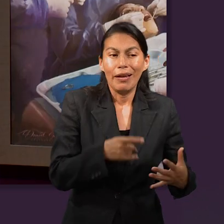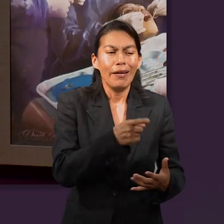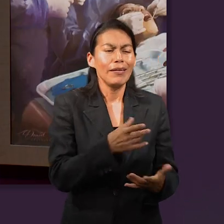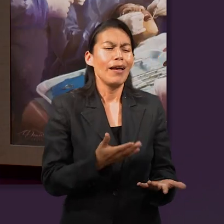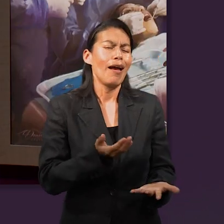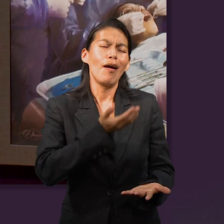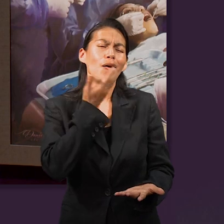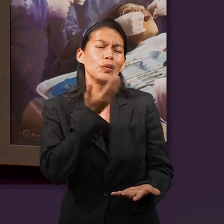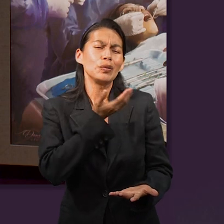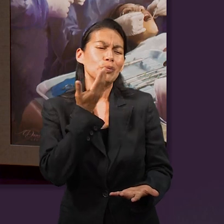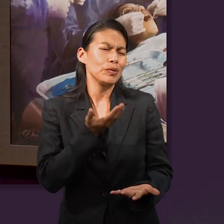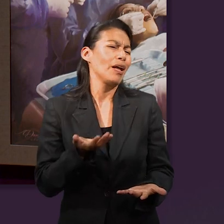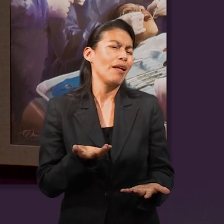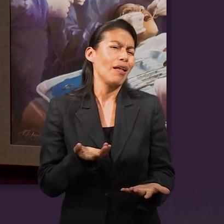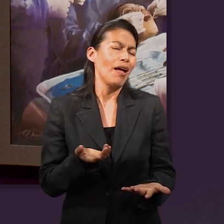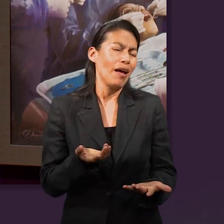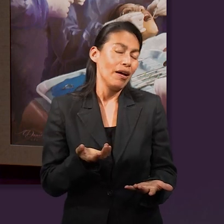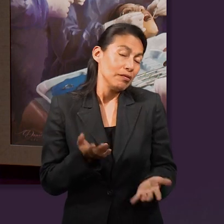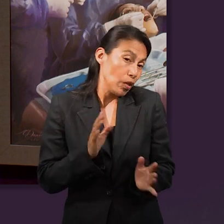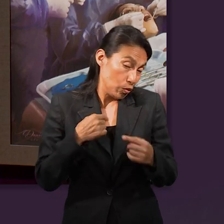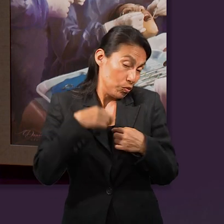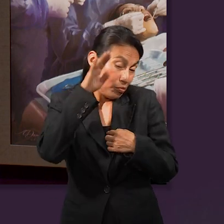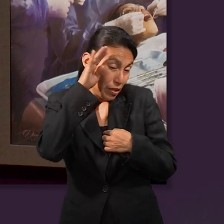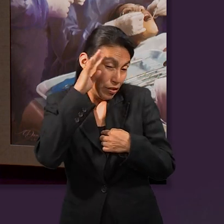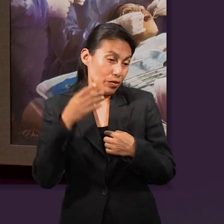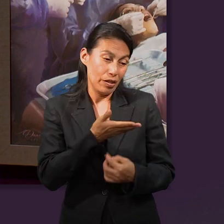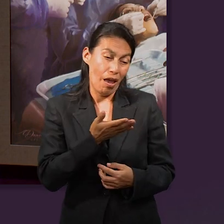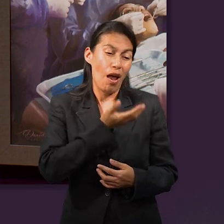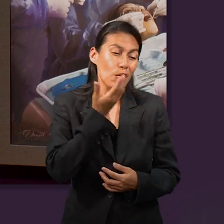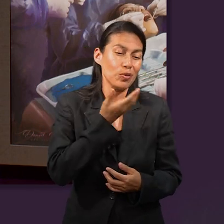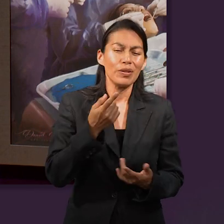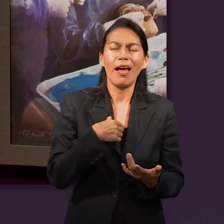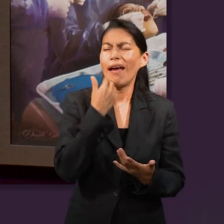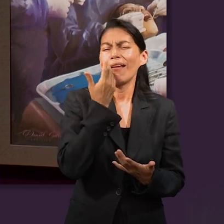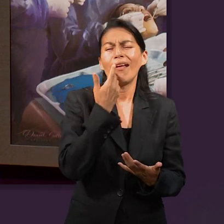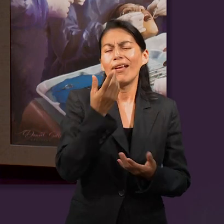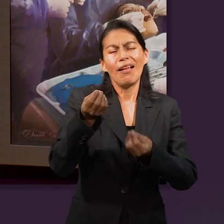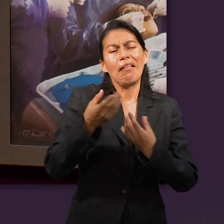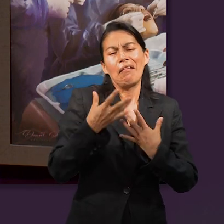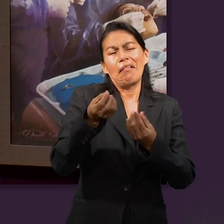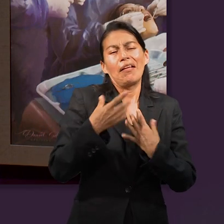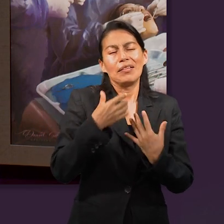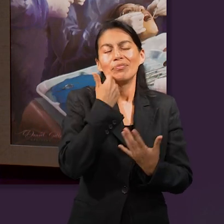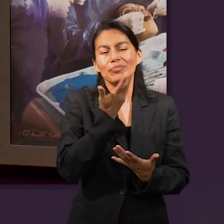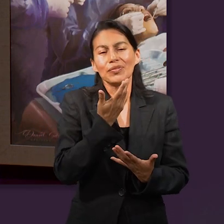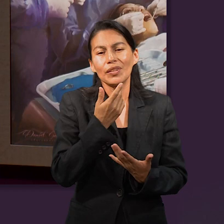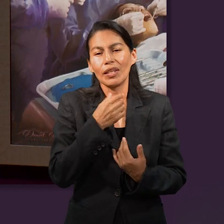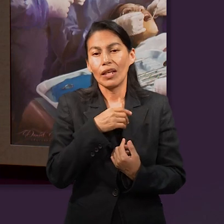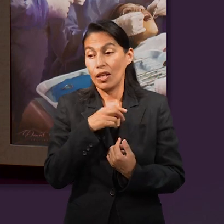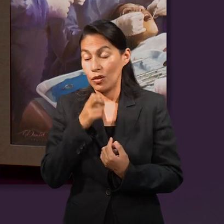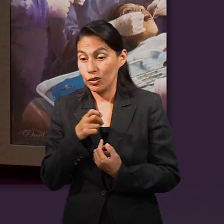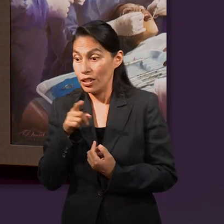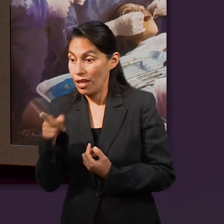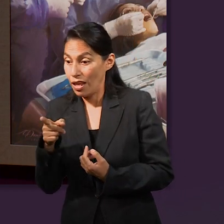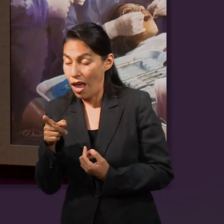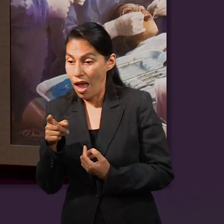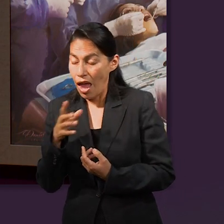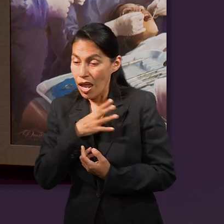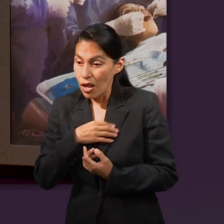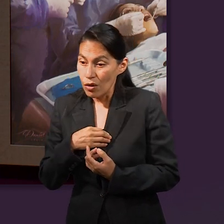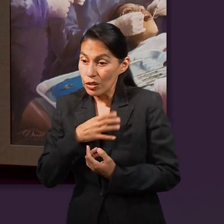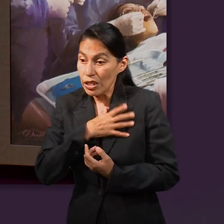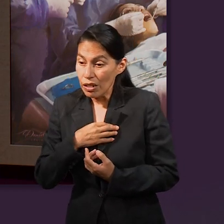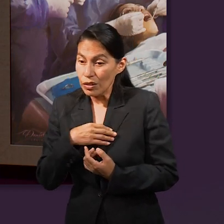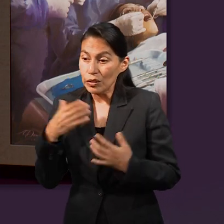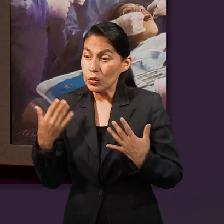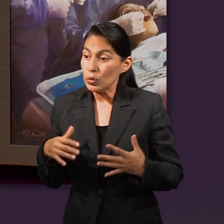amada. Entonces, ella estaba acostumbrada como que, es lo que yo me imagino, ¿no? Que ella estaba acostumbrada a tener lo que ella quería. Y ve